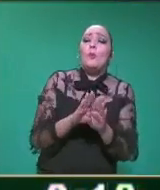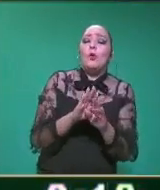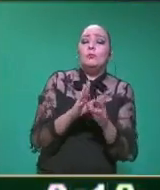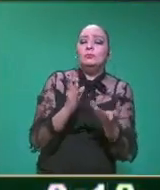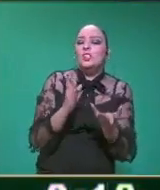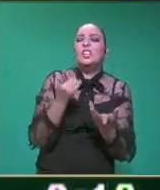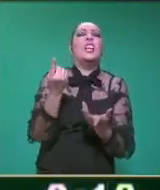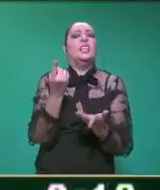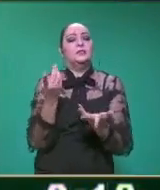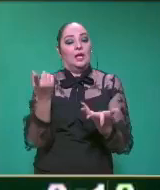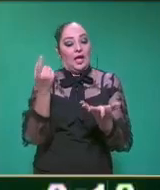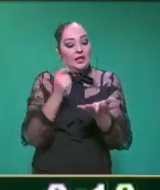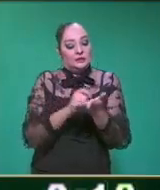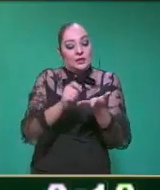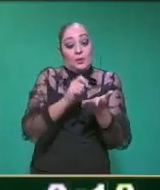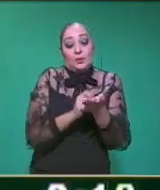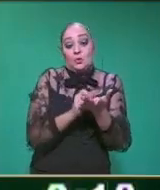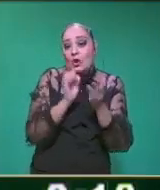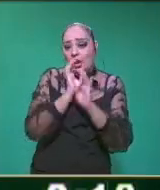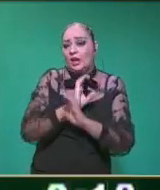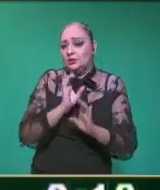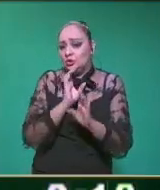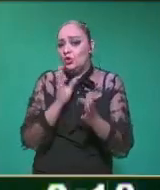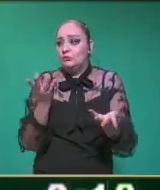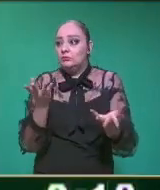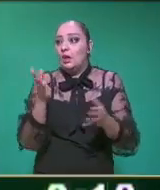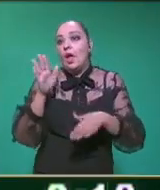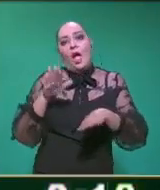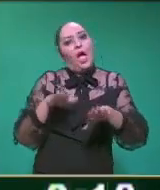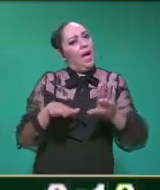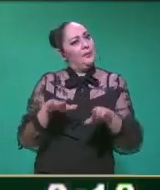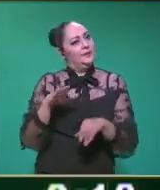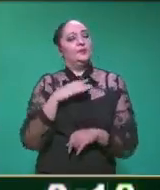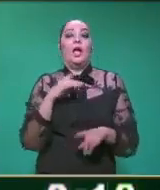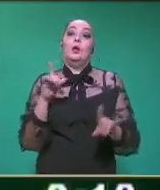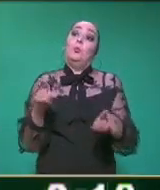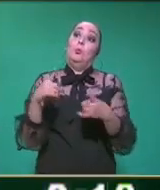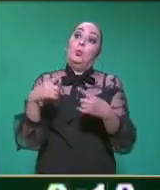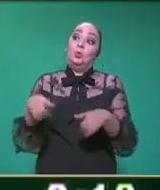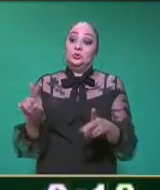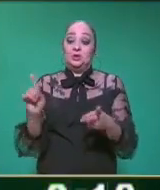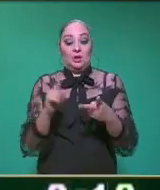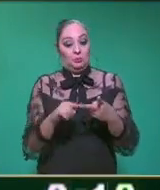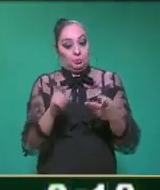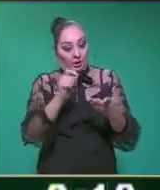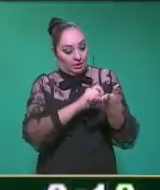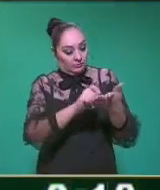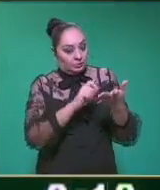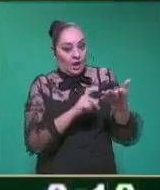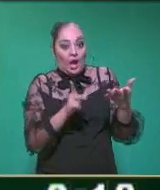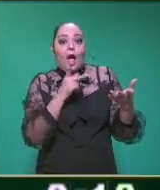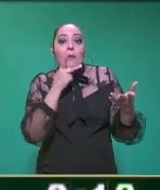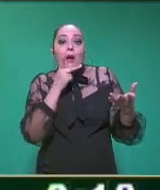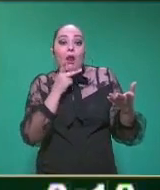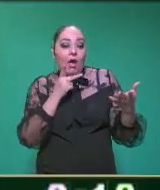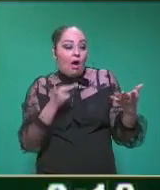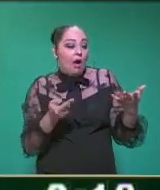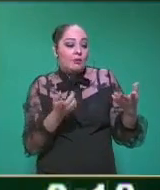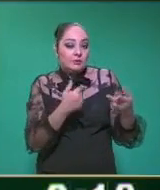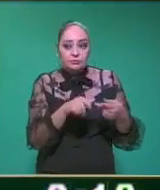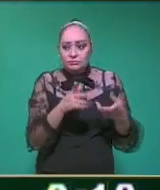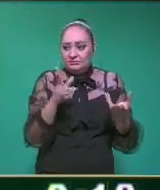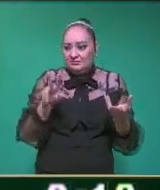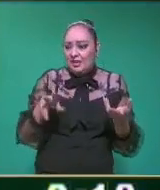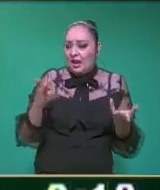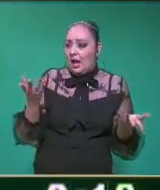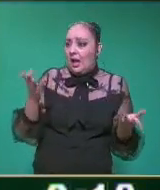una canción? ¿Qué elementos intervienen? Porque de pronto hay música, hay letra y es todo un acertijo.